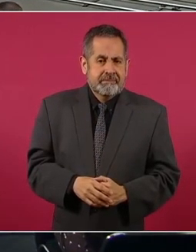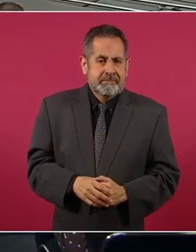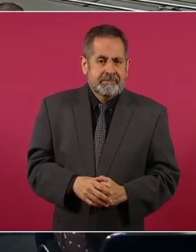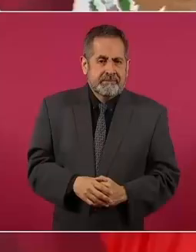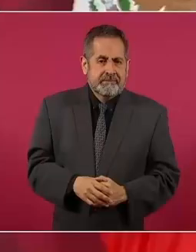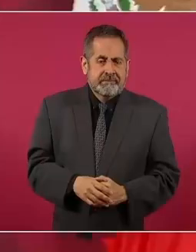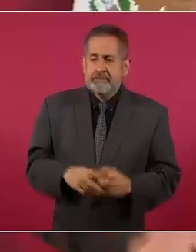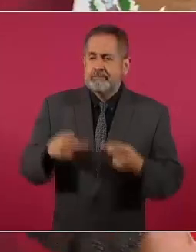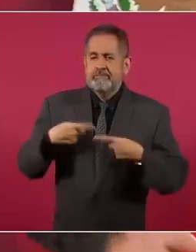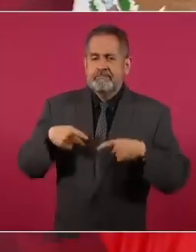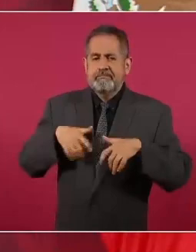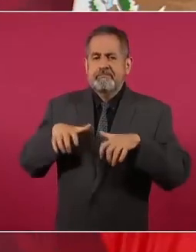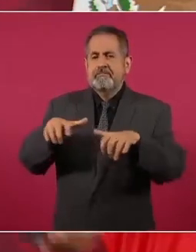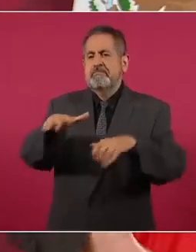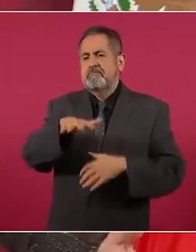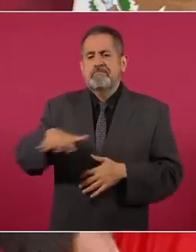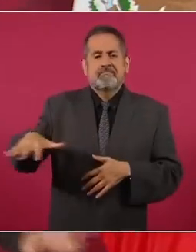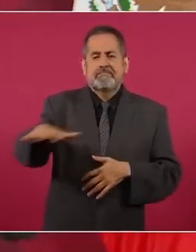En el pueblo,